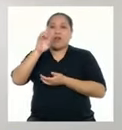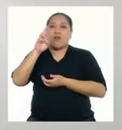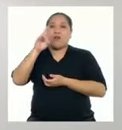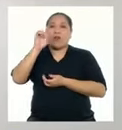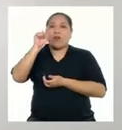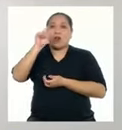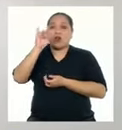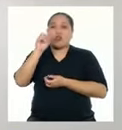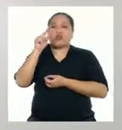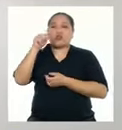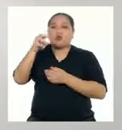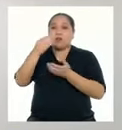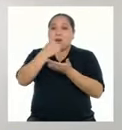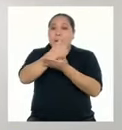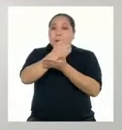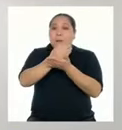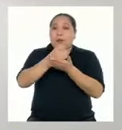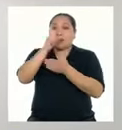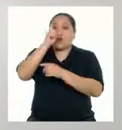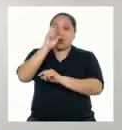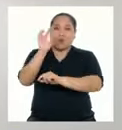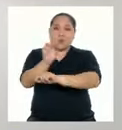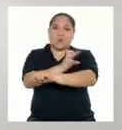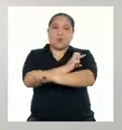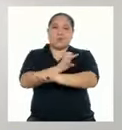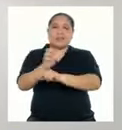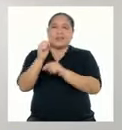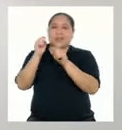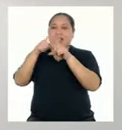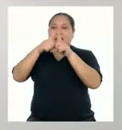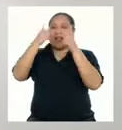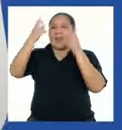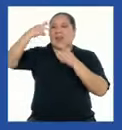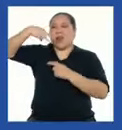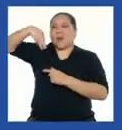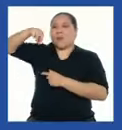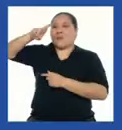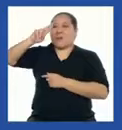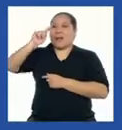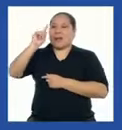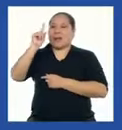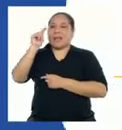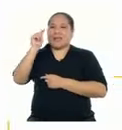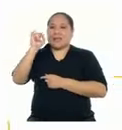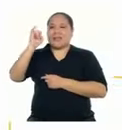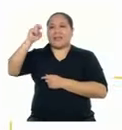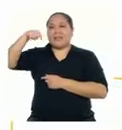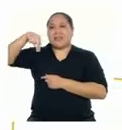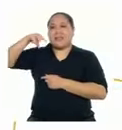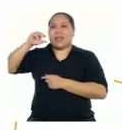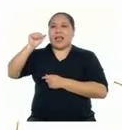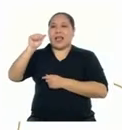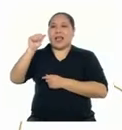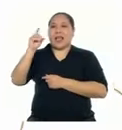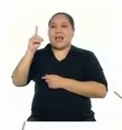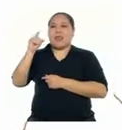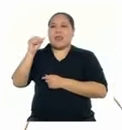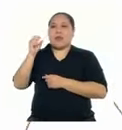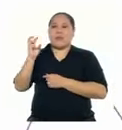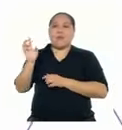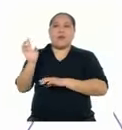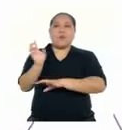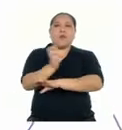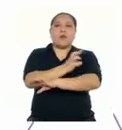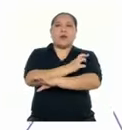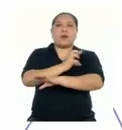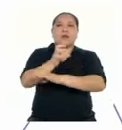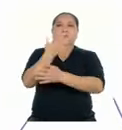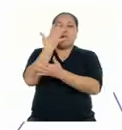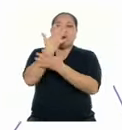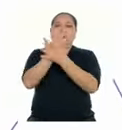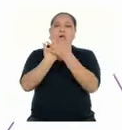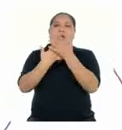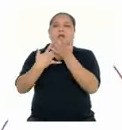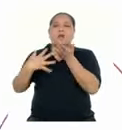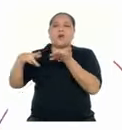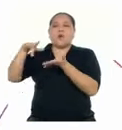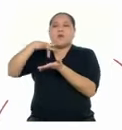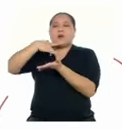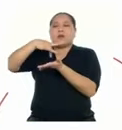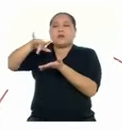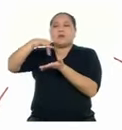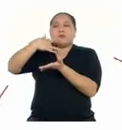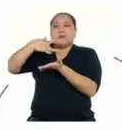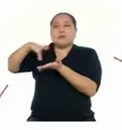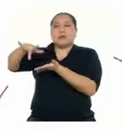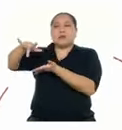de un fragmento de una poesía del gran Martín Adán Poesía, mano vacía